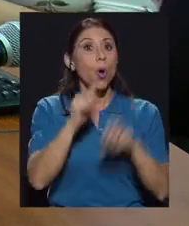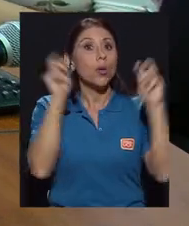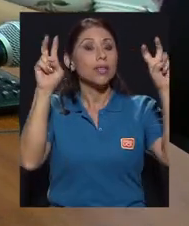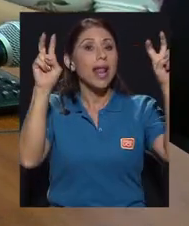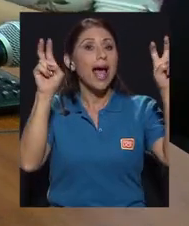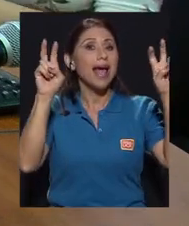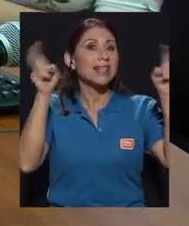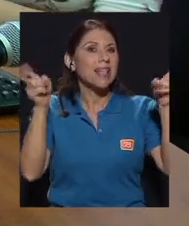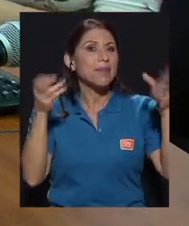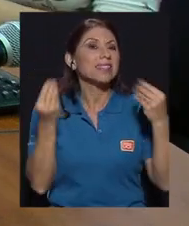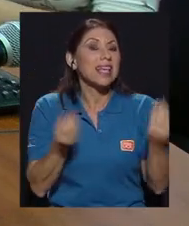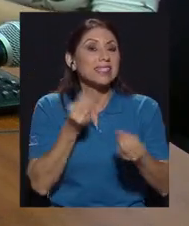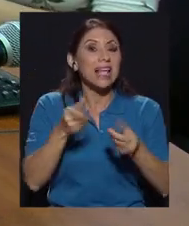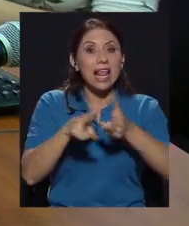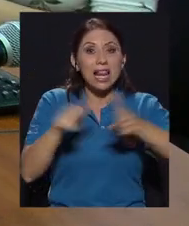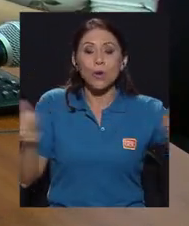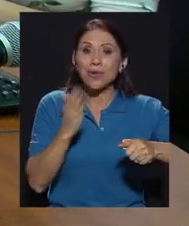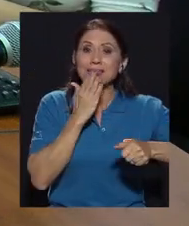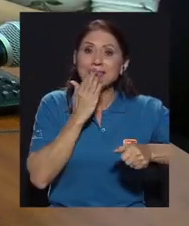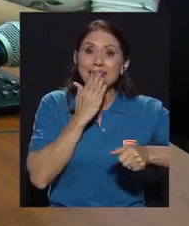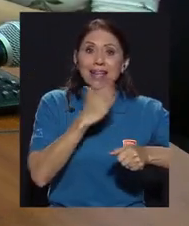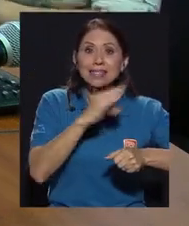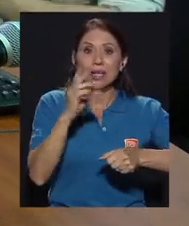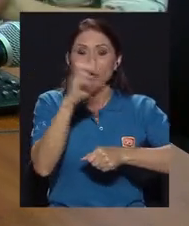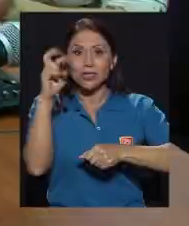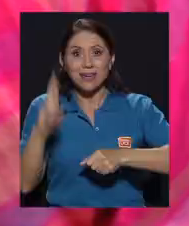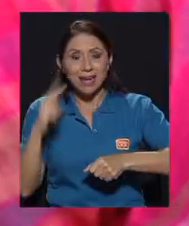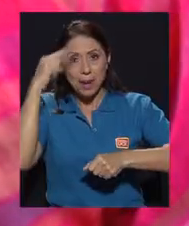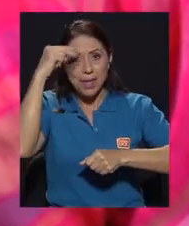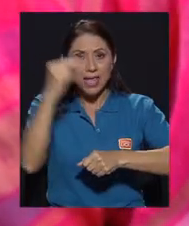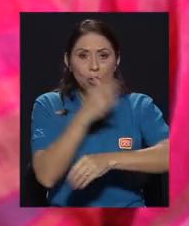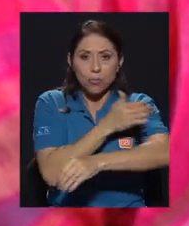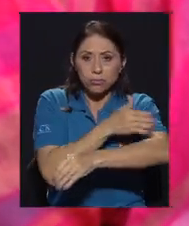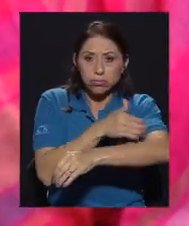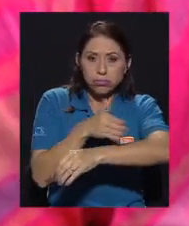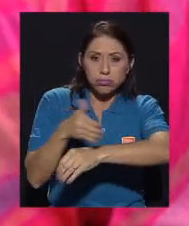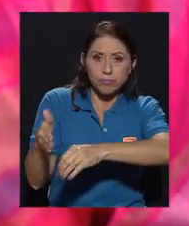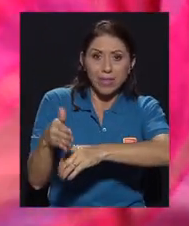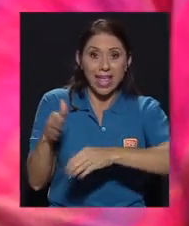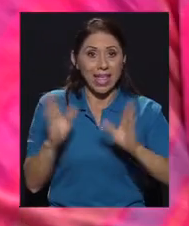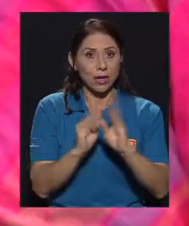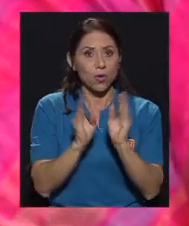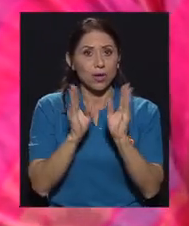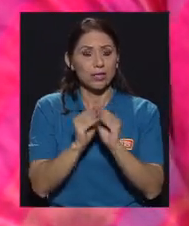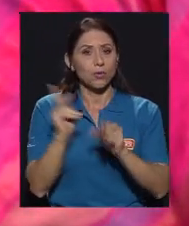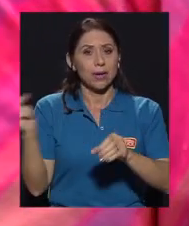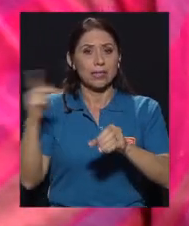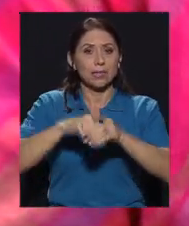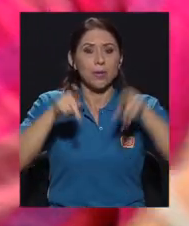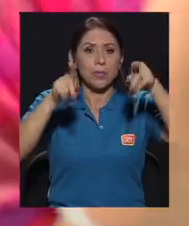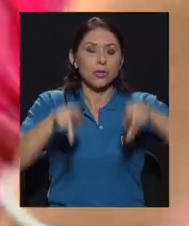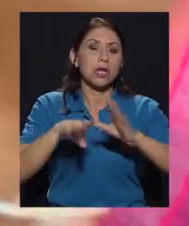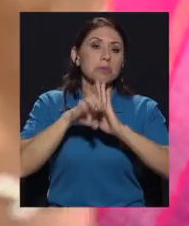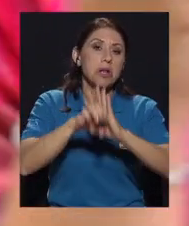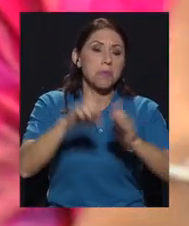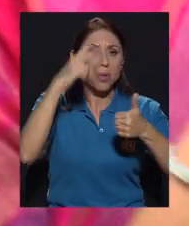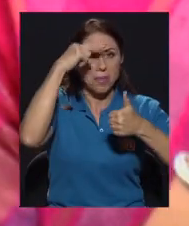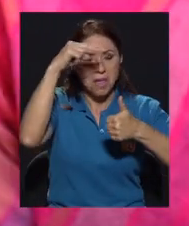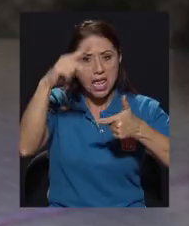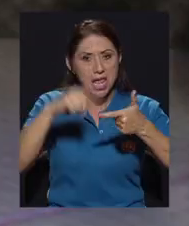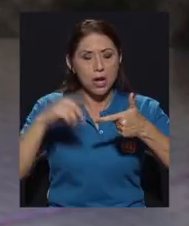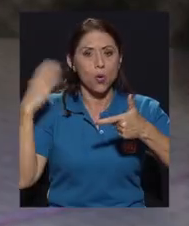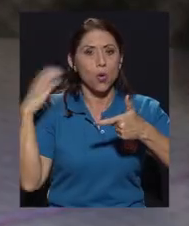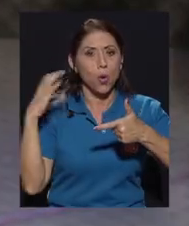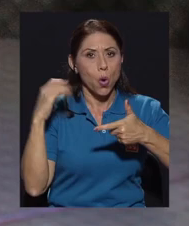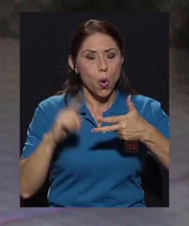desplazamiento de lenguas indígenas en Costa Rica y México. En el Congreso participaron académicos provenientes de países como México,